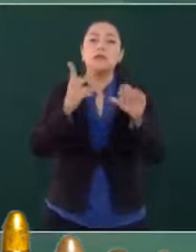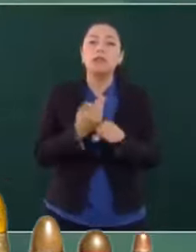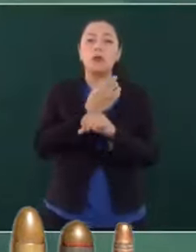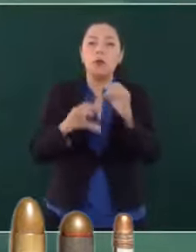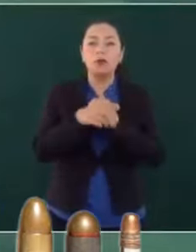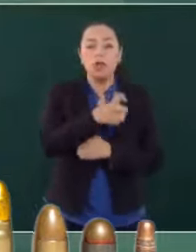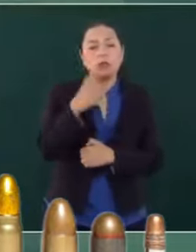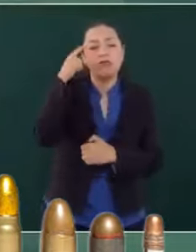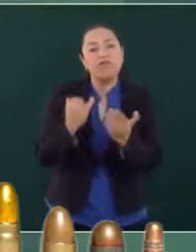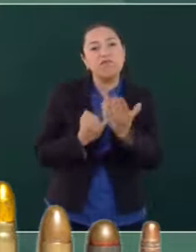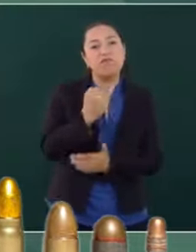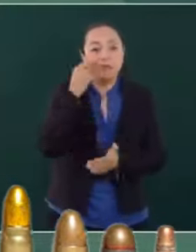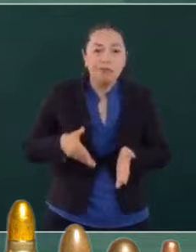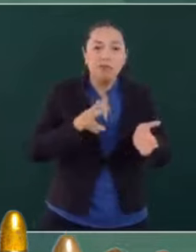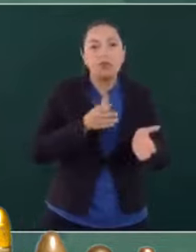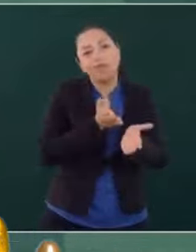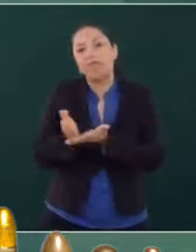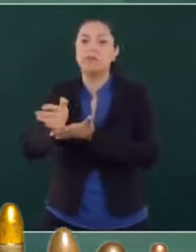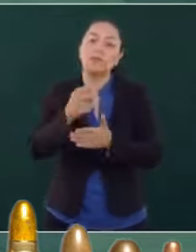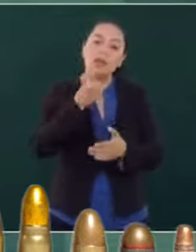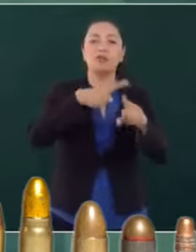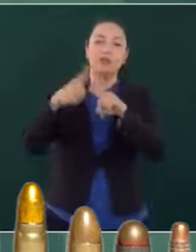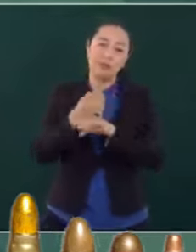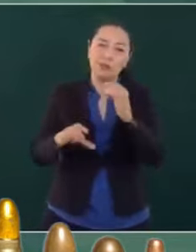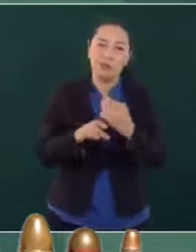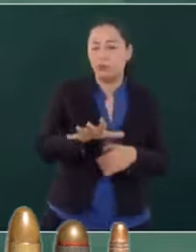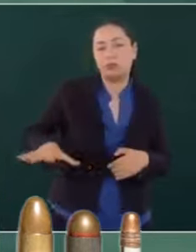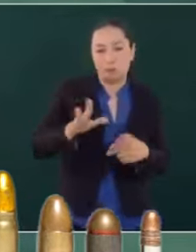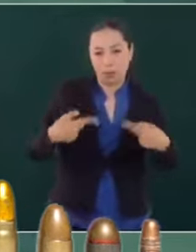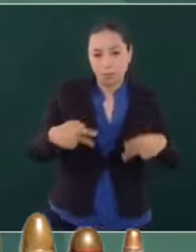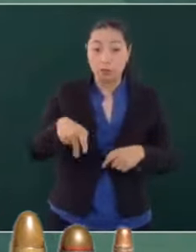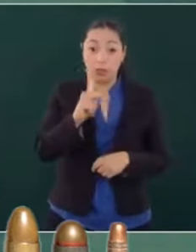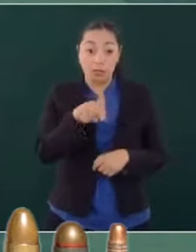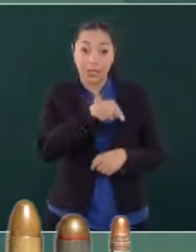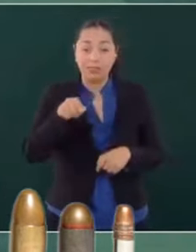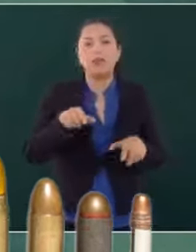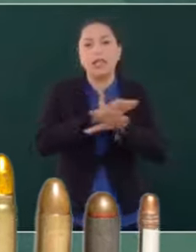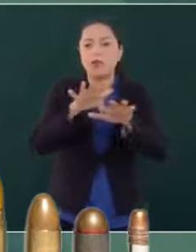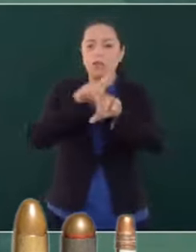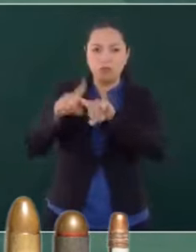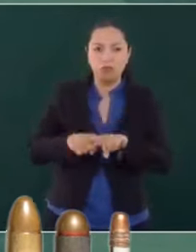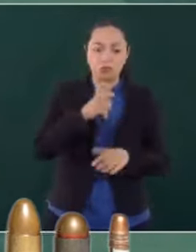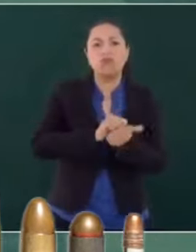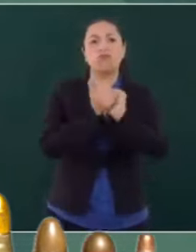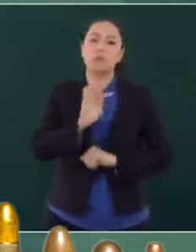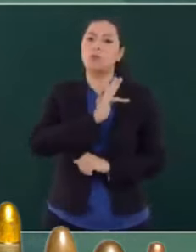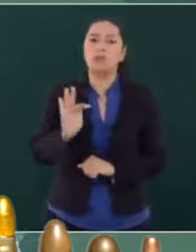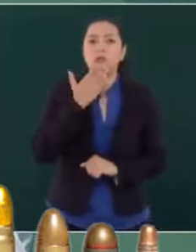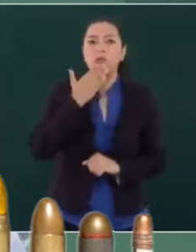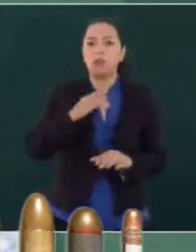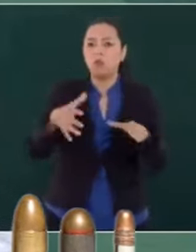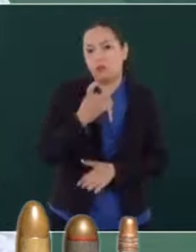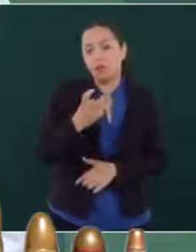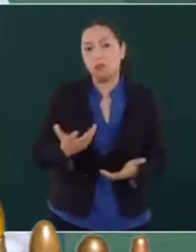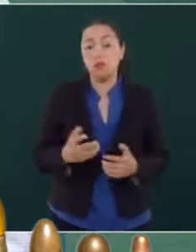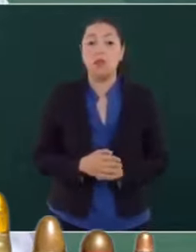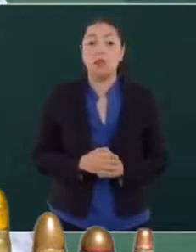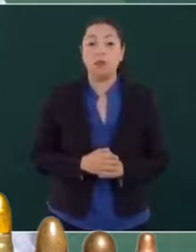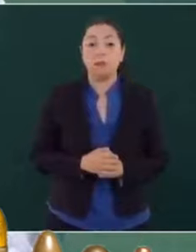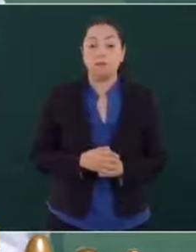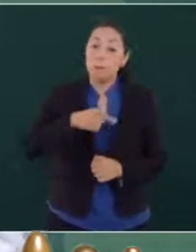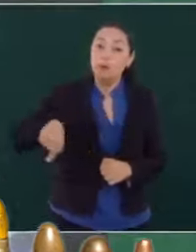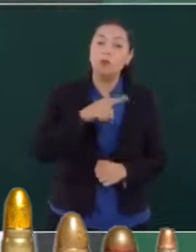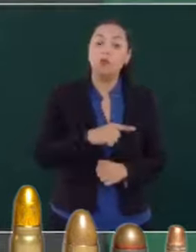llevan a algunos a tomar el camino de las conductas antisociales. Y si cambiamos esas circunstancias, podemos vivir en una sociedad mejor. Nosotros